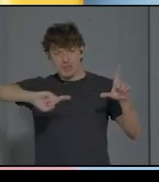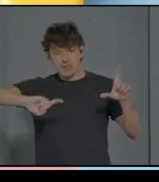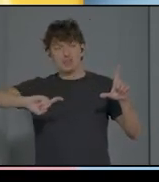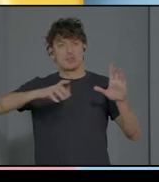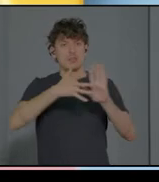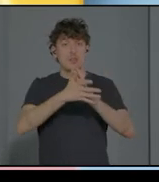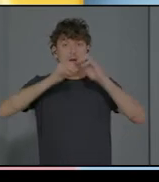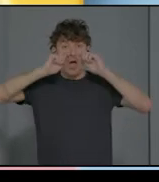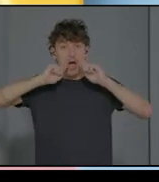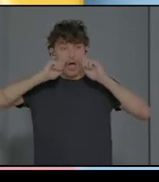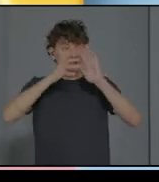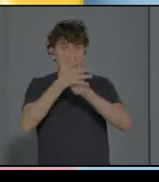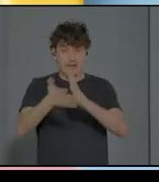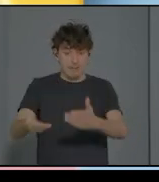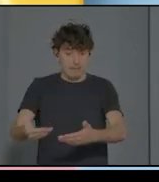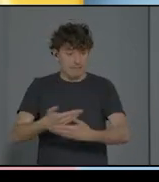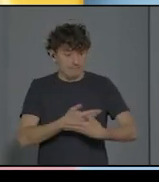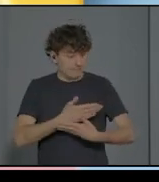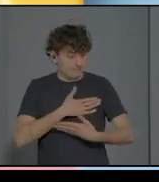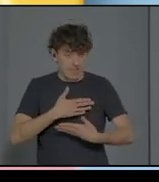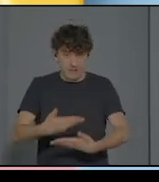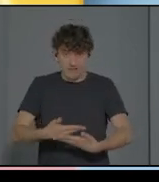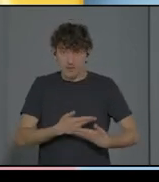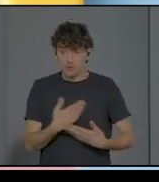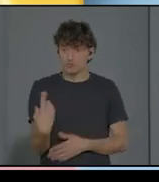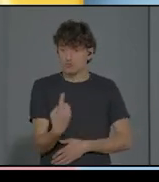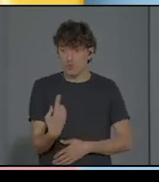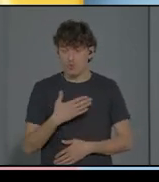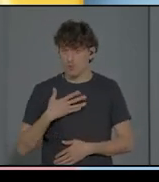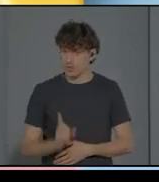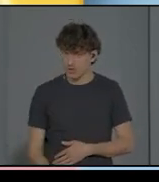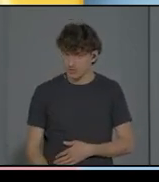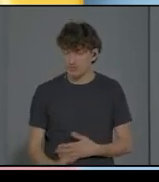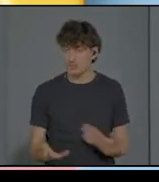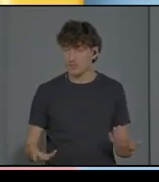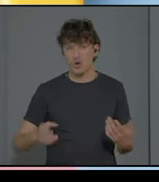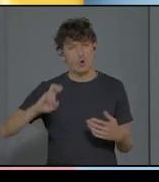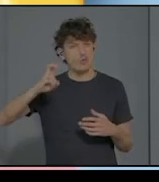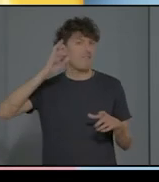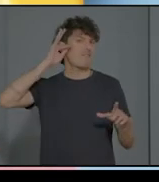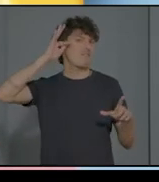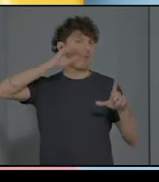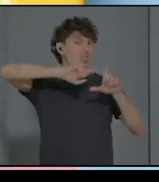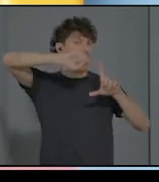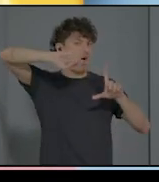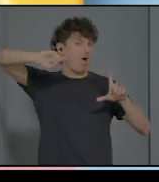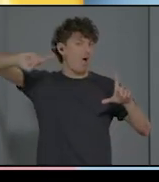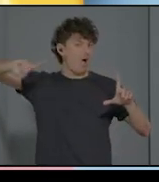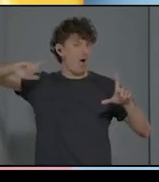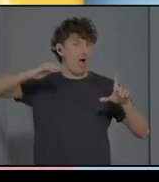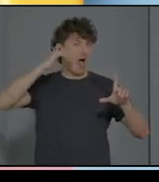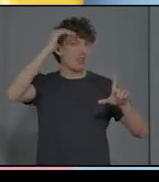quedarse solo. Luego hay una frecuencia más alta que es la del hambre. Por lo tanto,